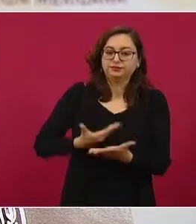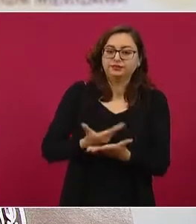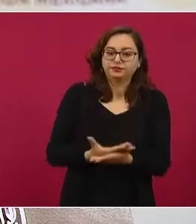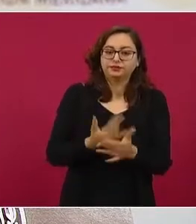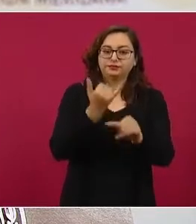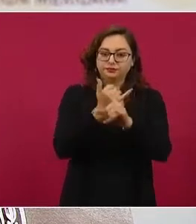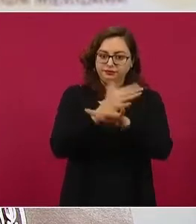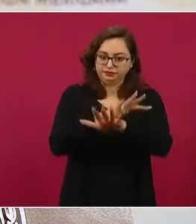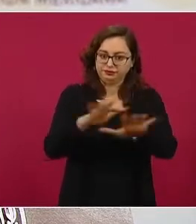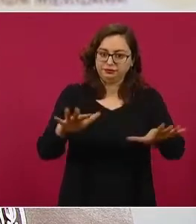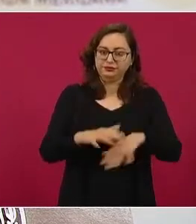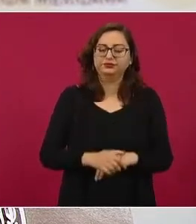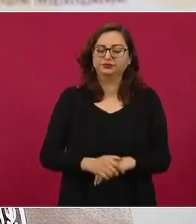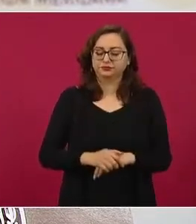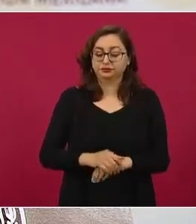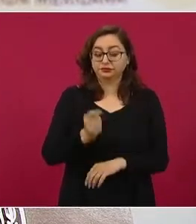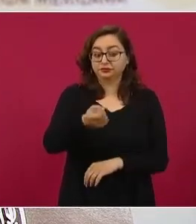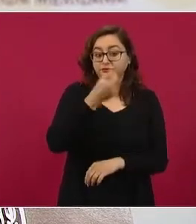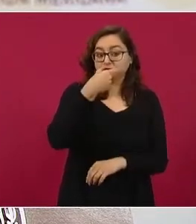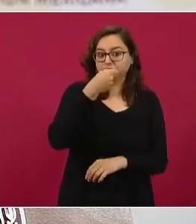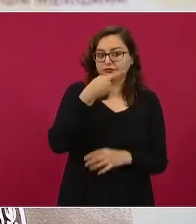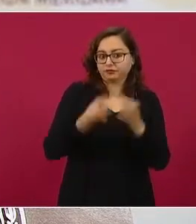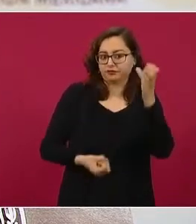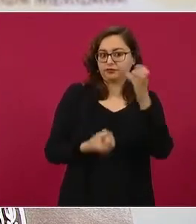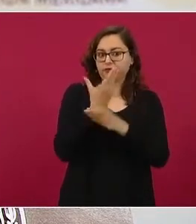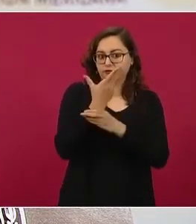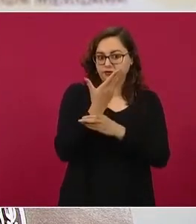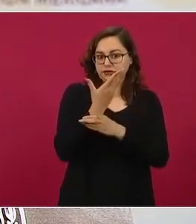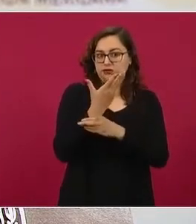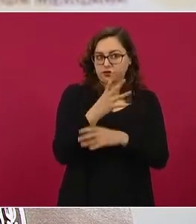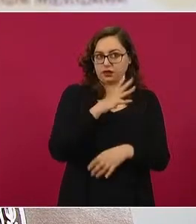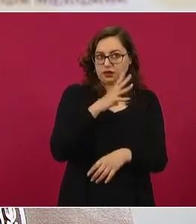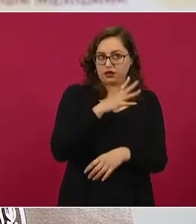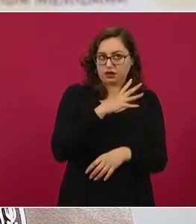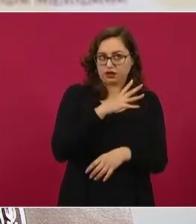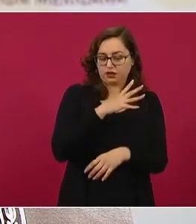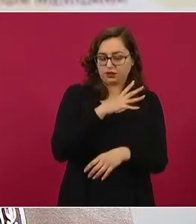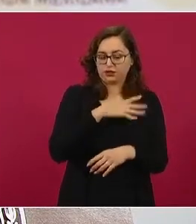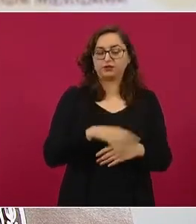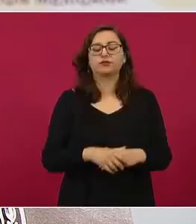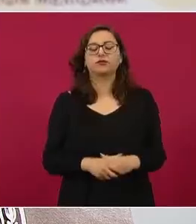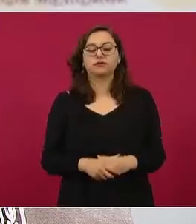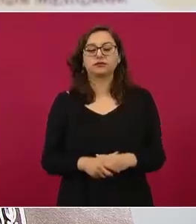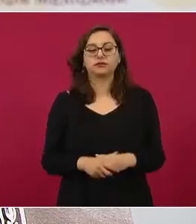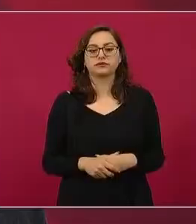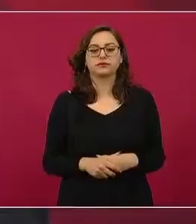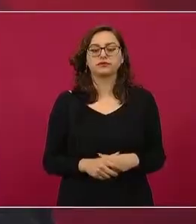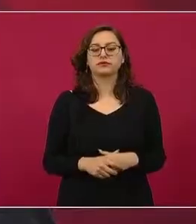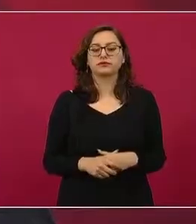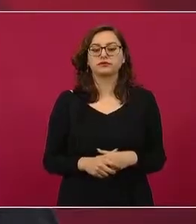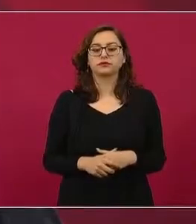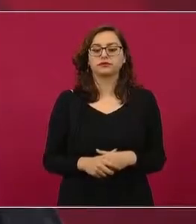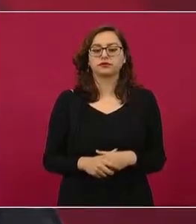a esta pregunta importante sobre los medicamentos que pudieran existir. Como anunció el presidente